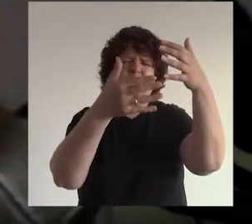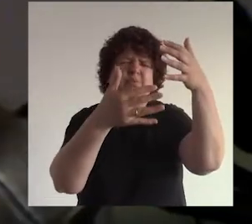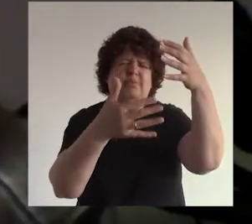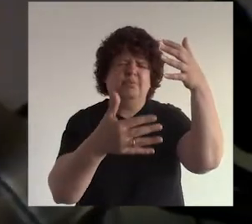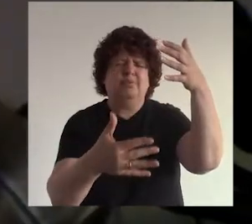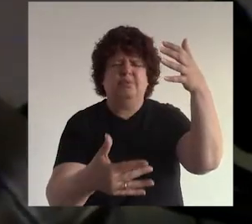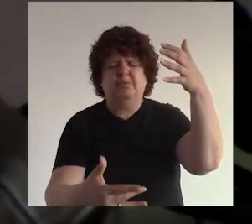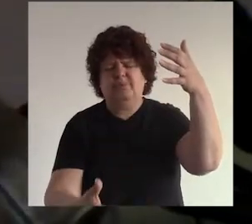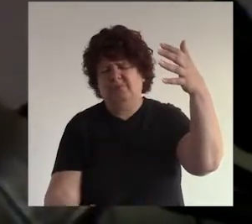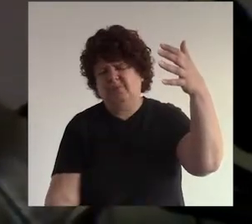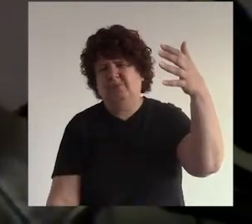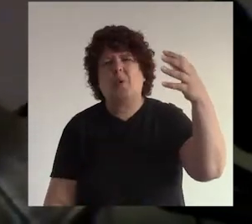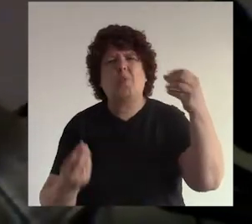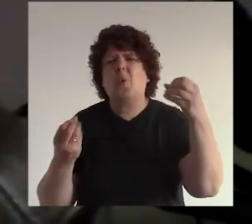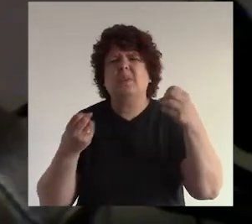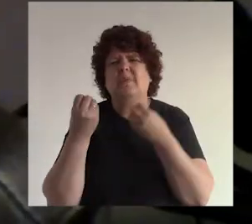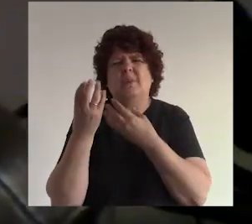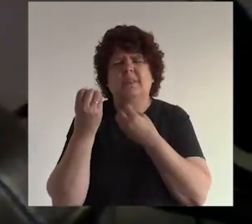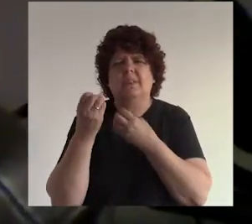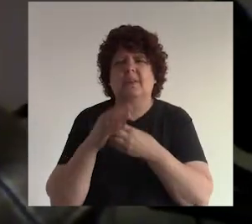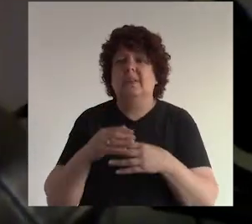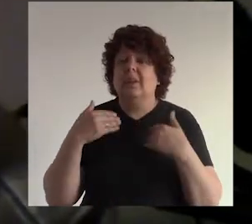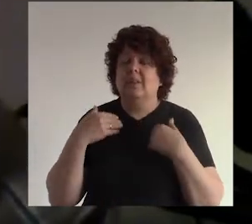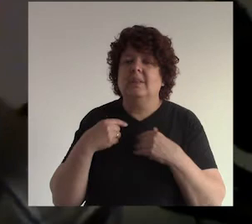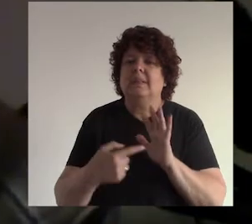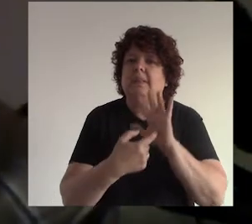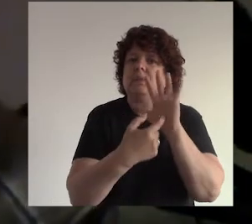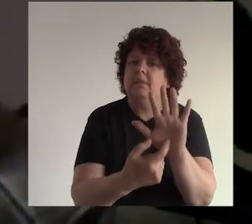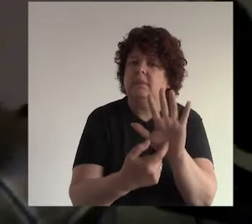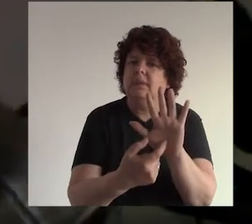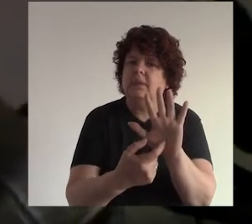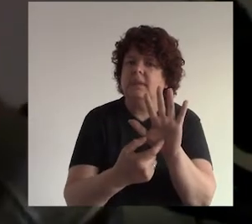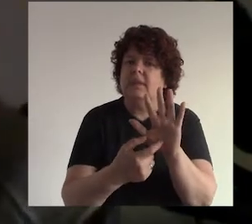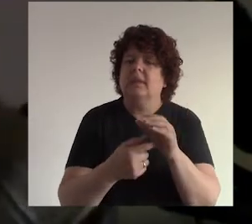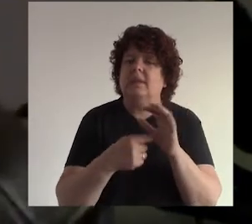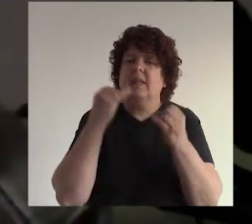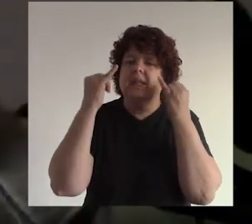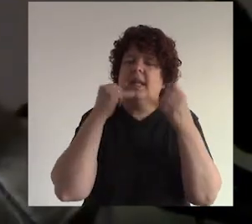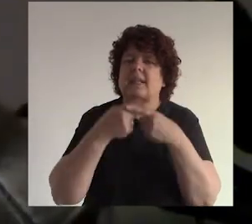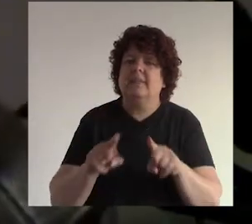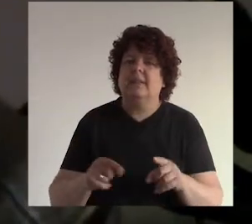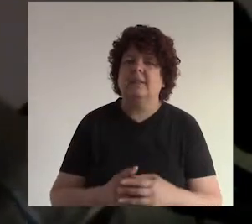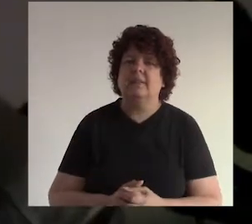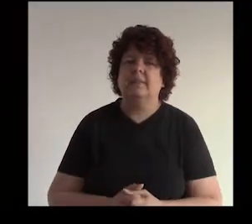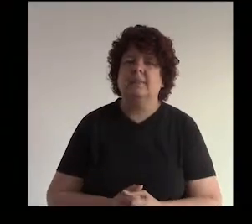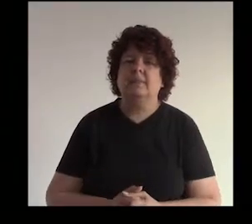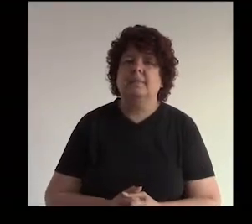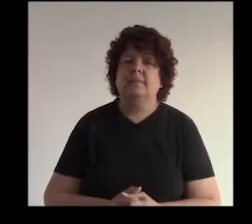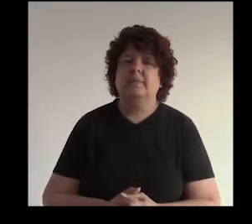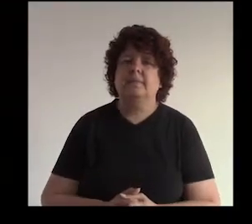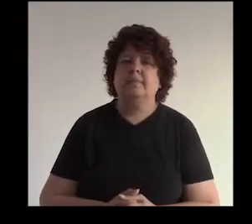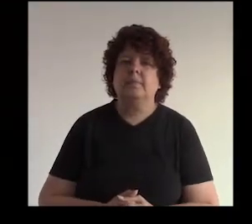sobre un producto o servicio entonces nosotros tenemos que estar ahí para mostrar nuestra propuesta diferente nuestra solución señor